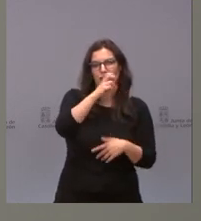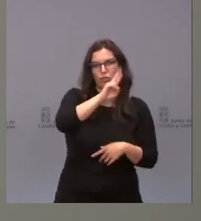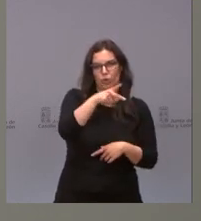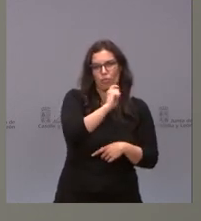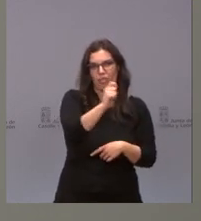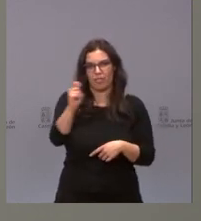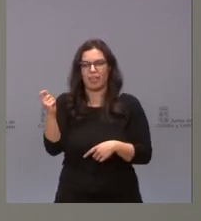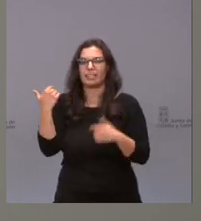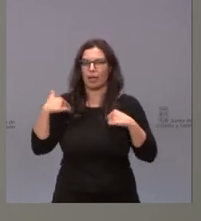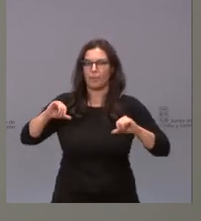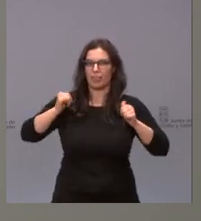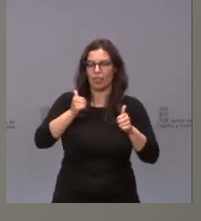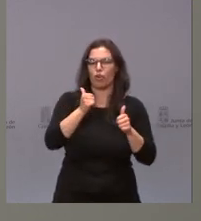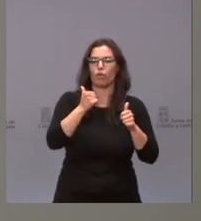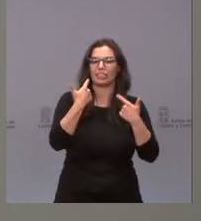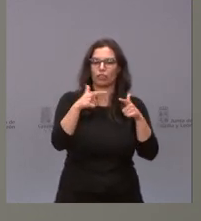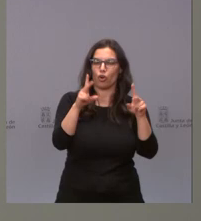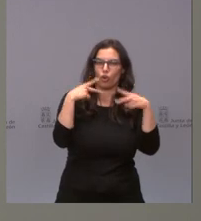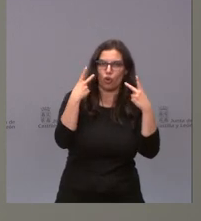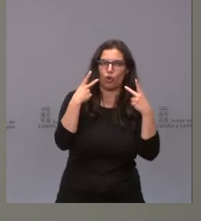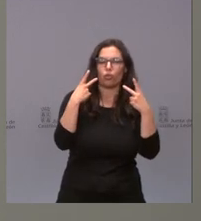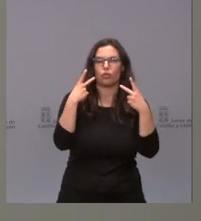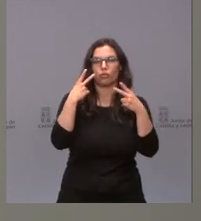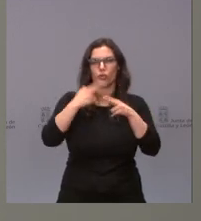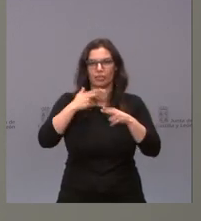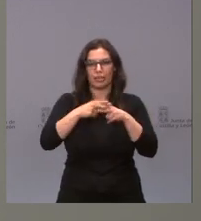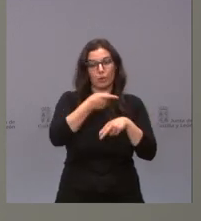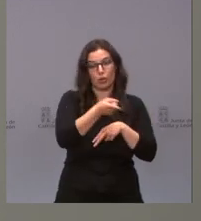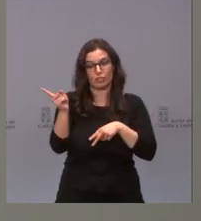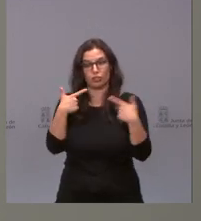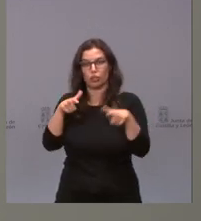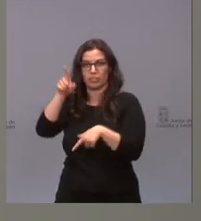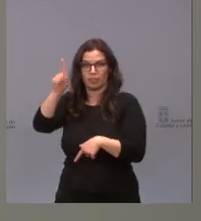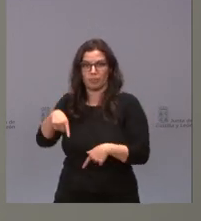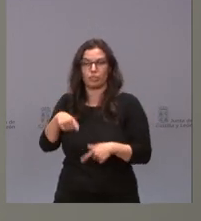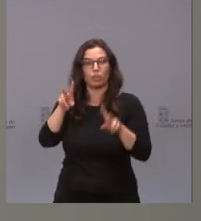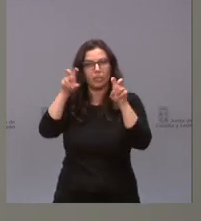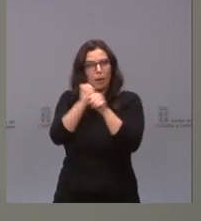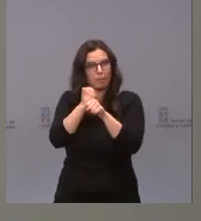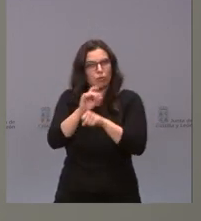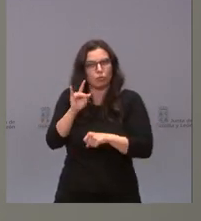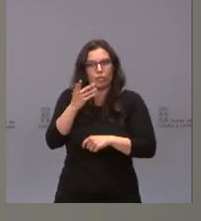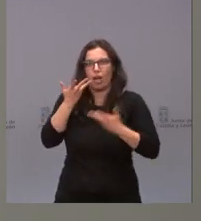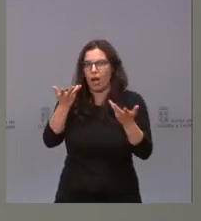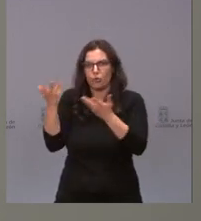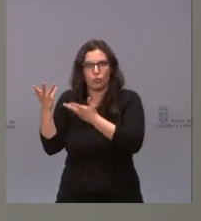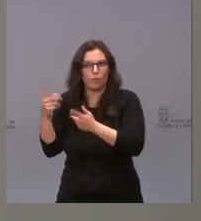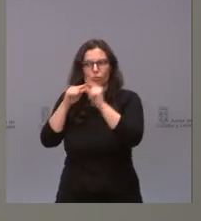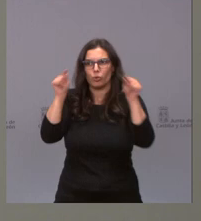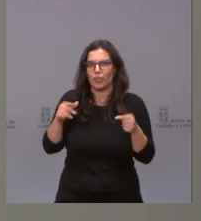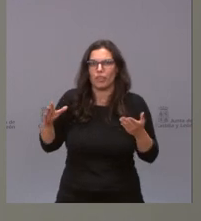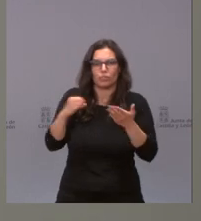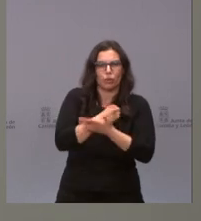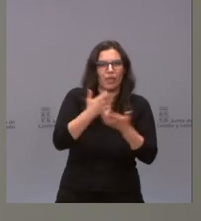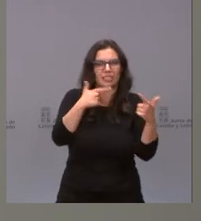ya la están recibiendo los hosteleros pero vamos a llegar a todos esos sectores o sea que en la parte de empleo sí que estamos ayudando en todas las provincias y a todos los